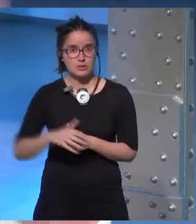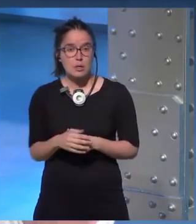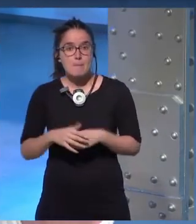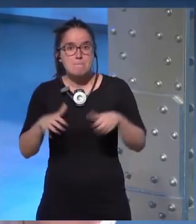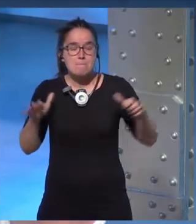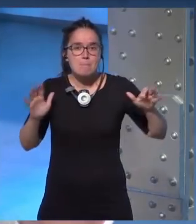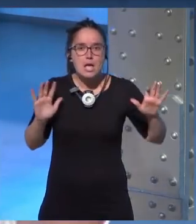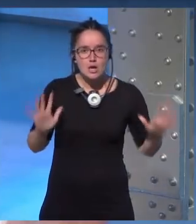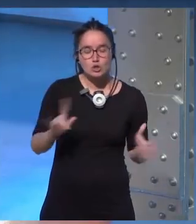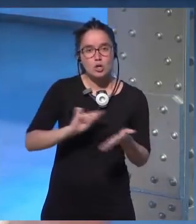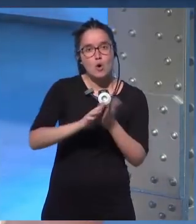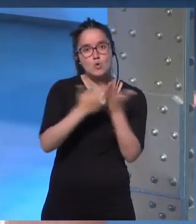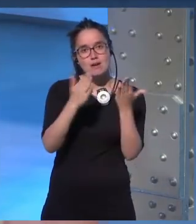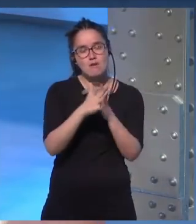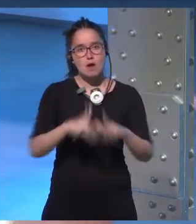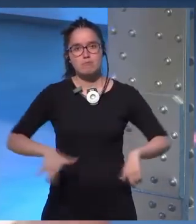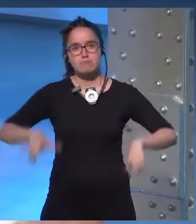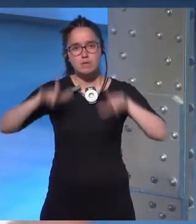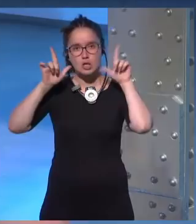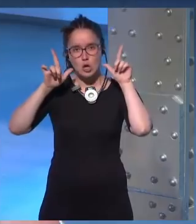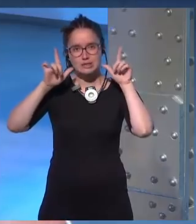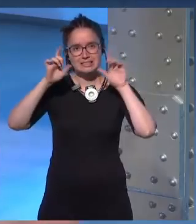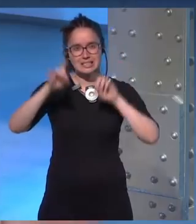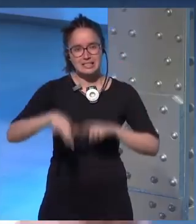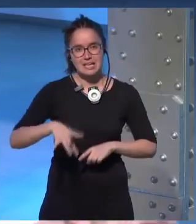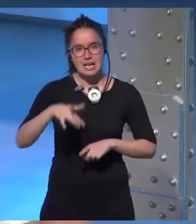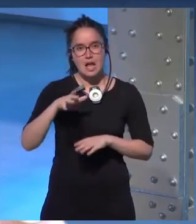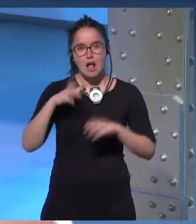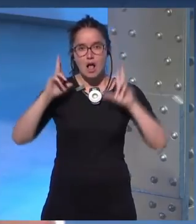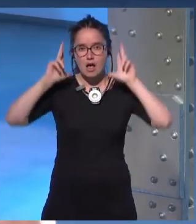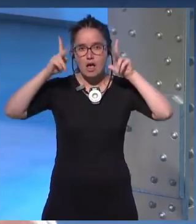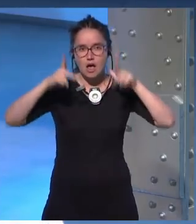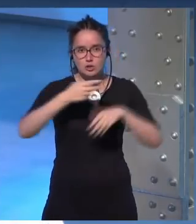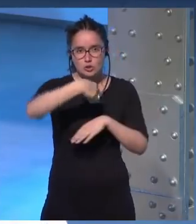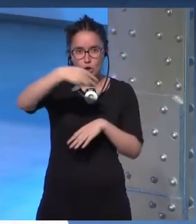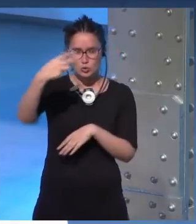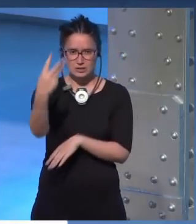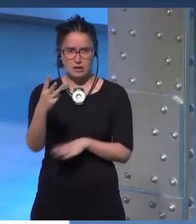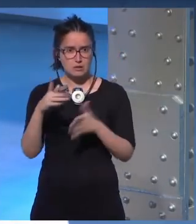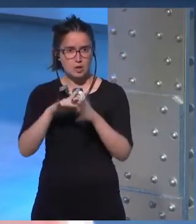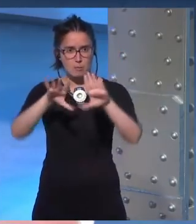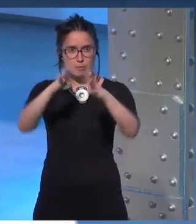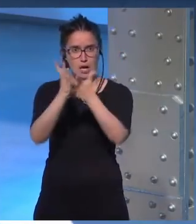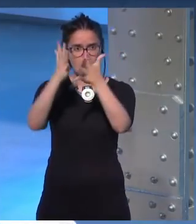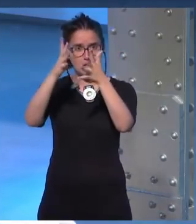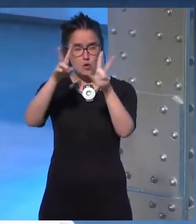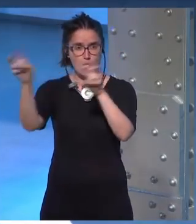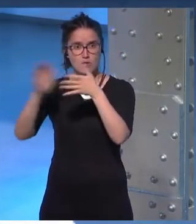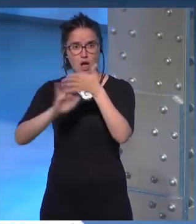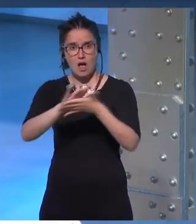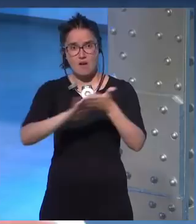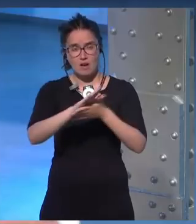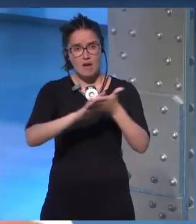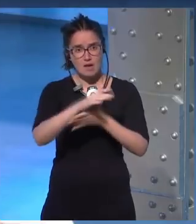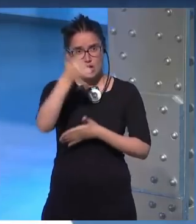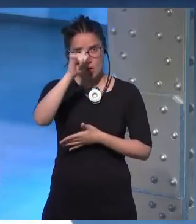pero era una novela protagonizada por tres astronautas que llegaban a un planeta nuevo y que hablaban de varones de sus padres de su